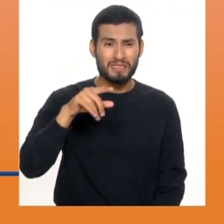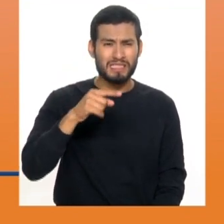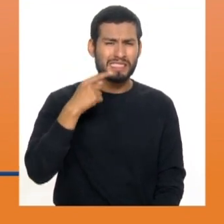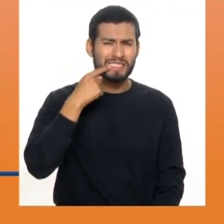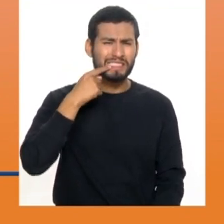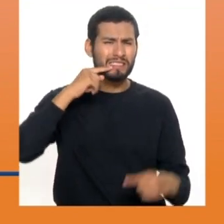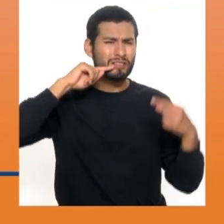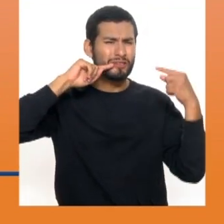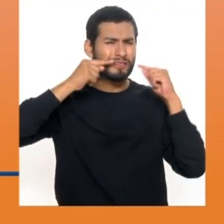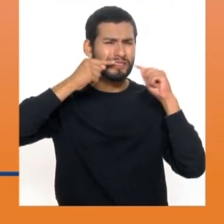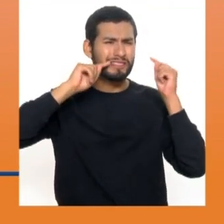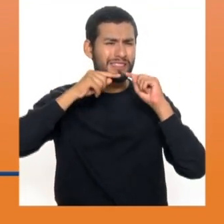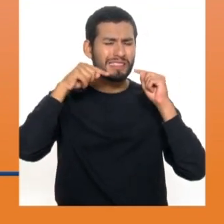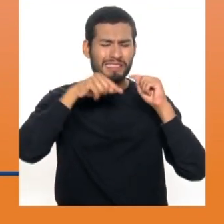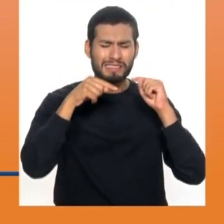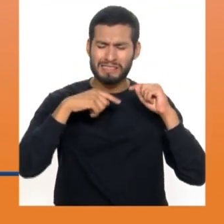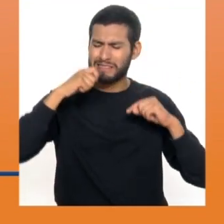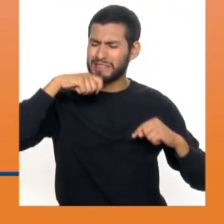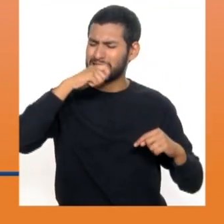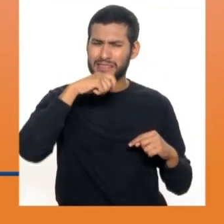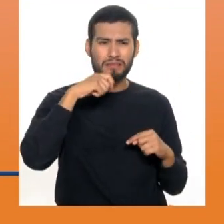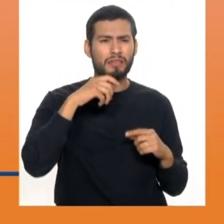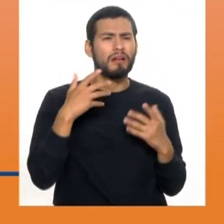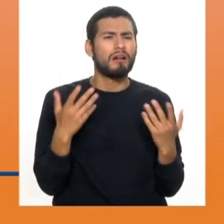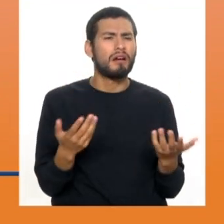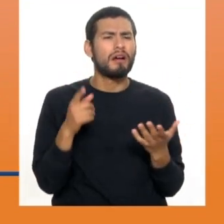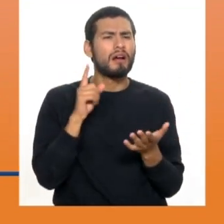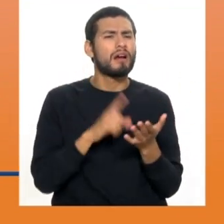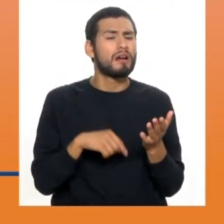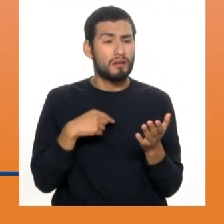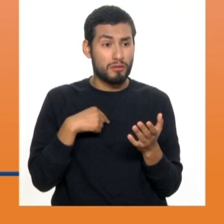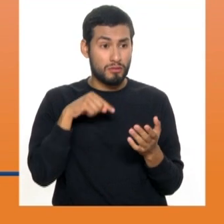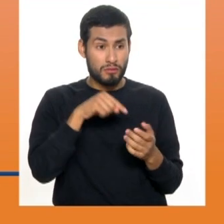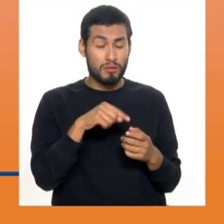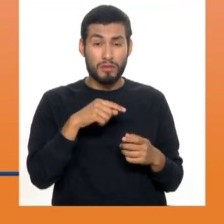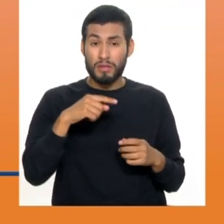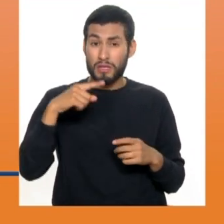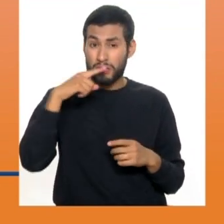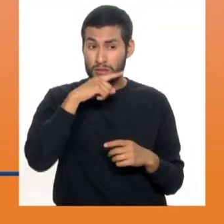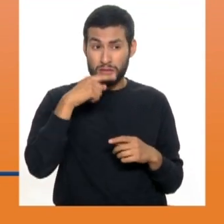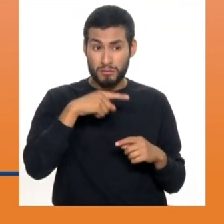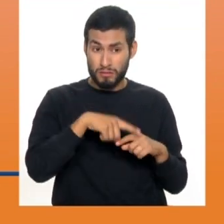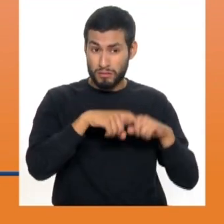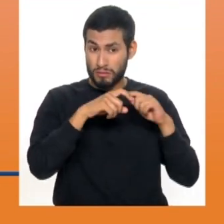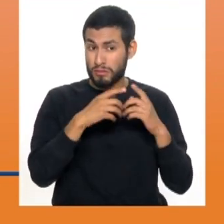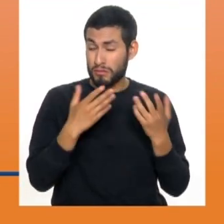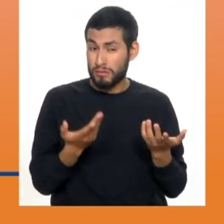los dientes de leche al cepillarse, ¿qué debo hacer para su cepillado?